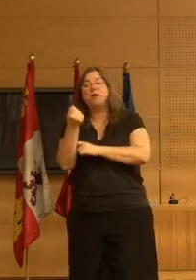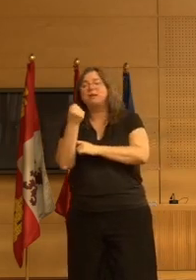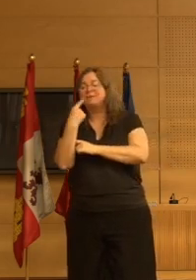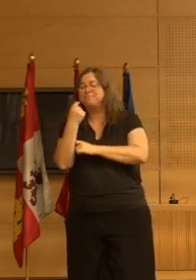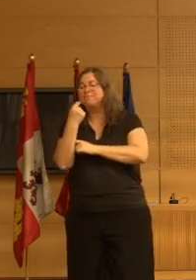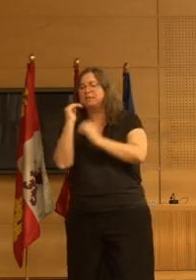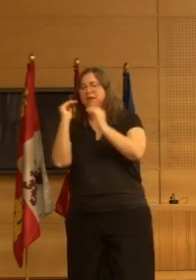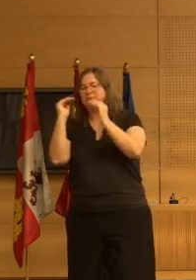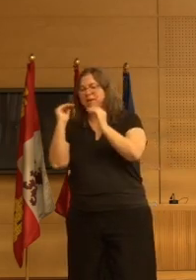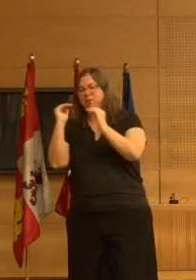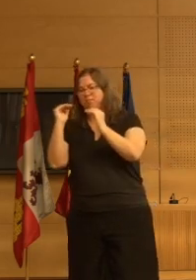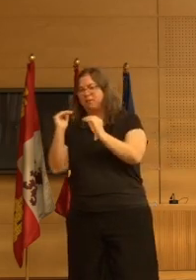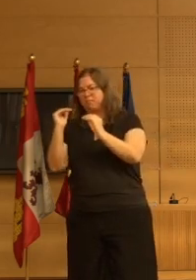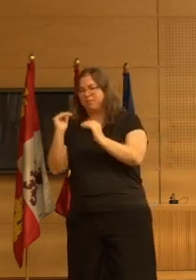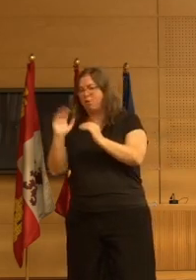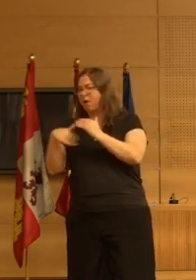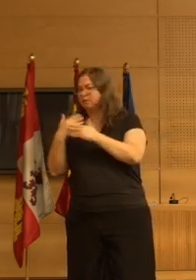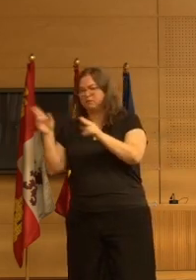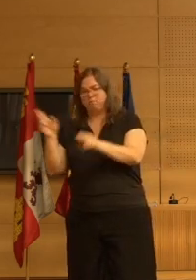químicas y yo creo que